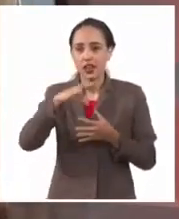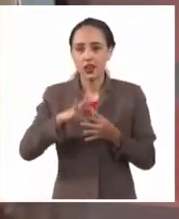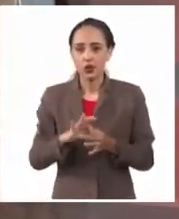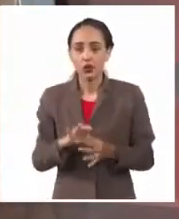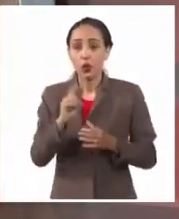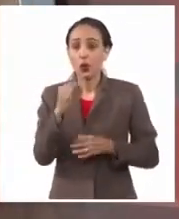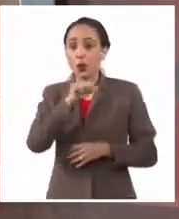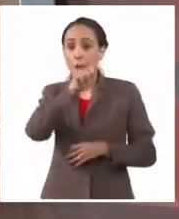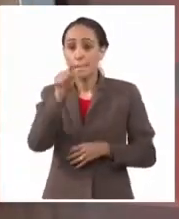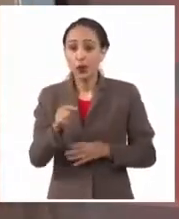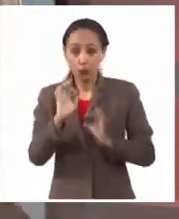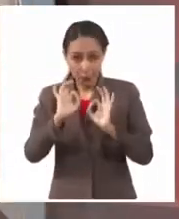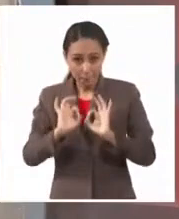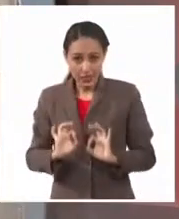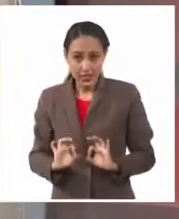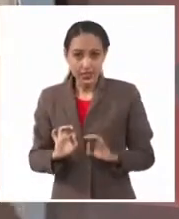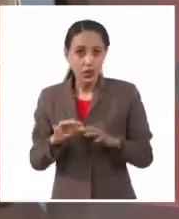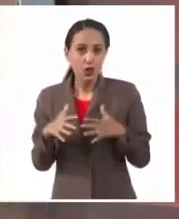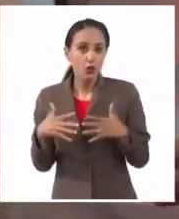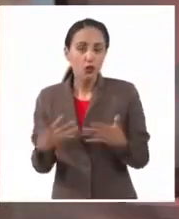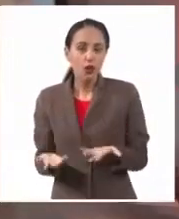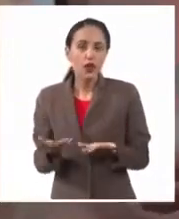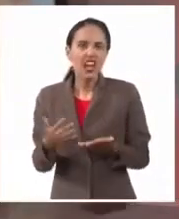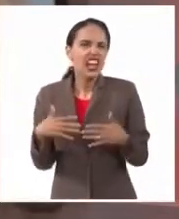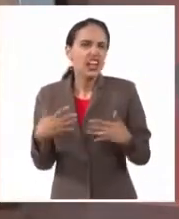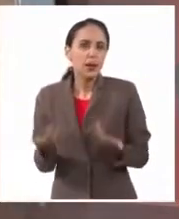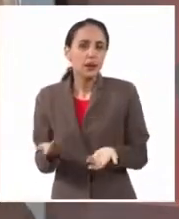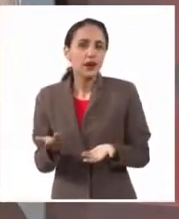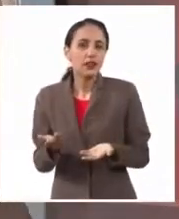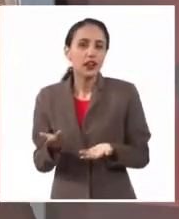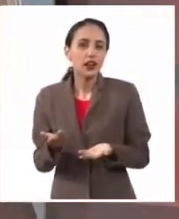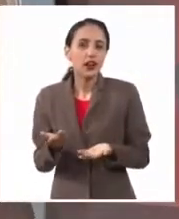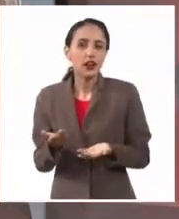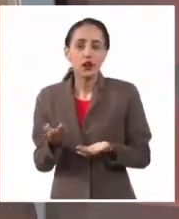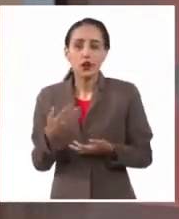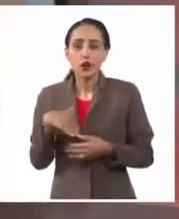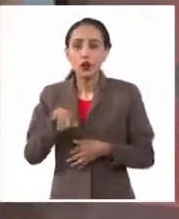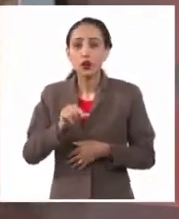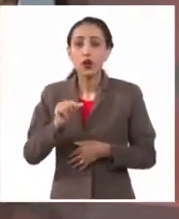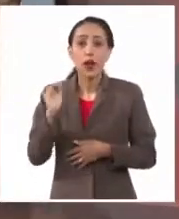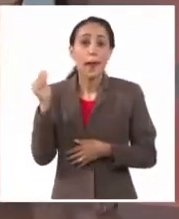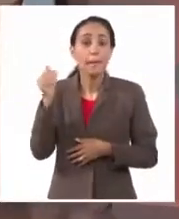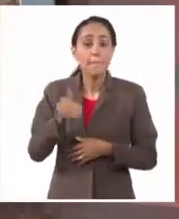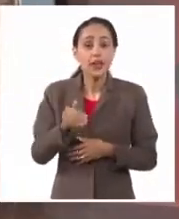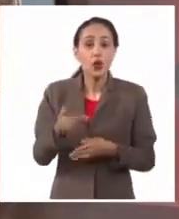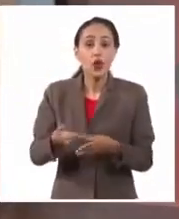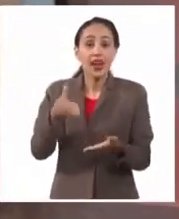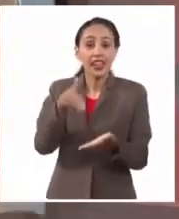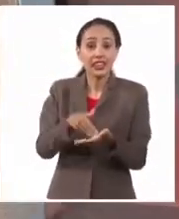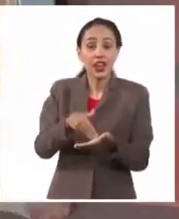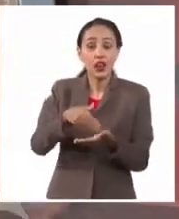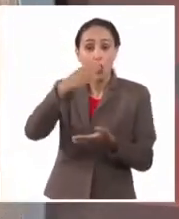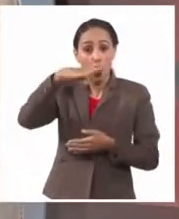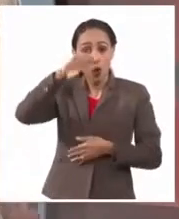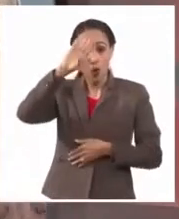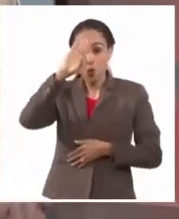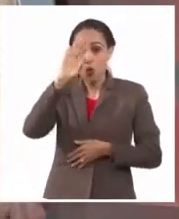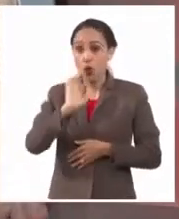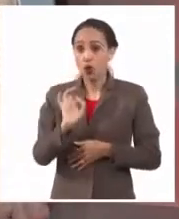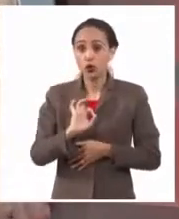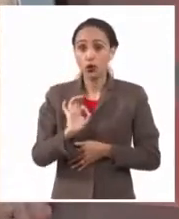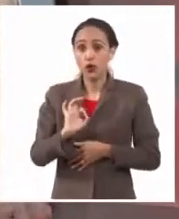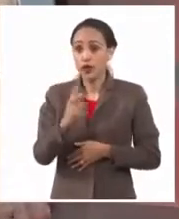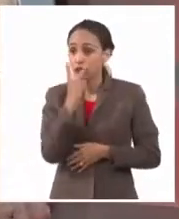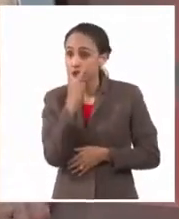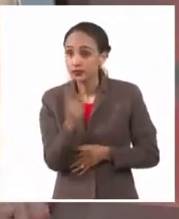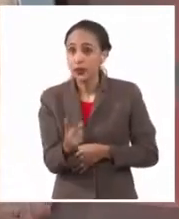preguntas precisamente, bueno, ¿y qué pasará con esos envíos que entraron al país o que no se han despachado